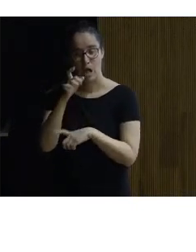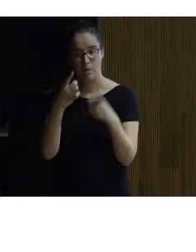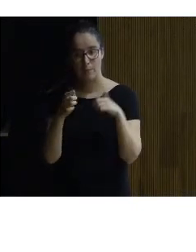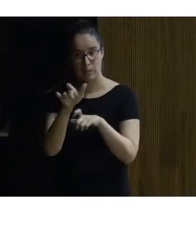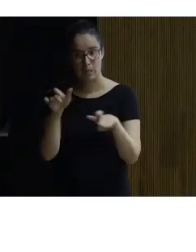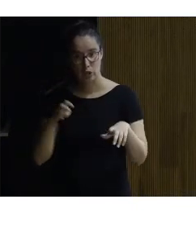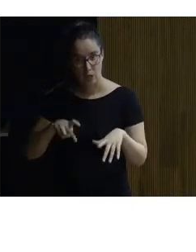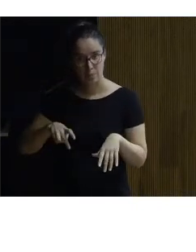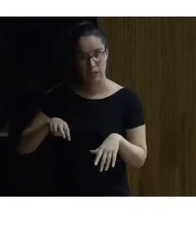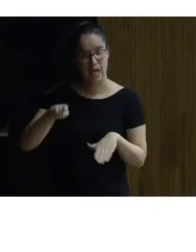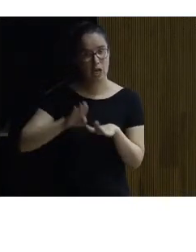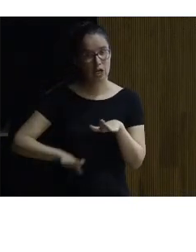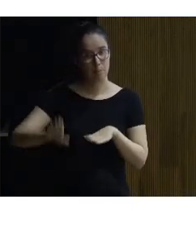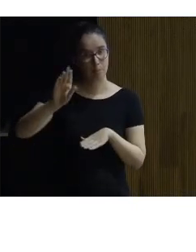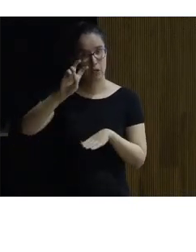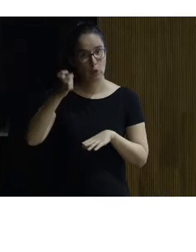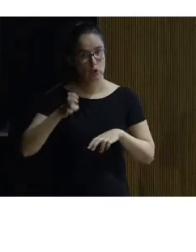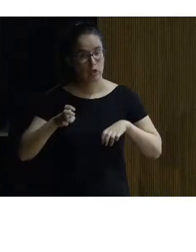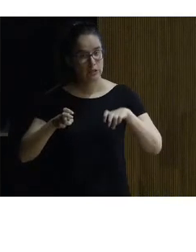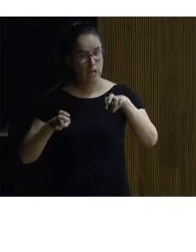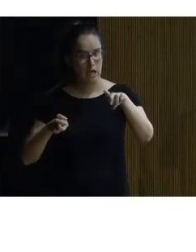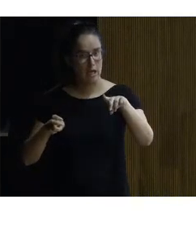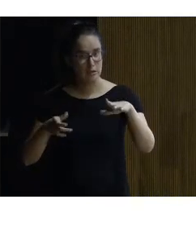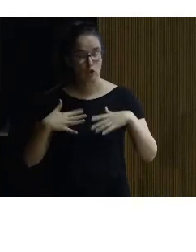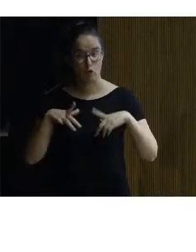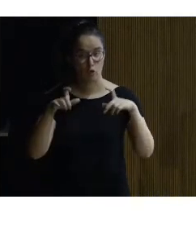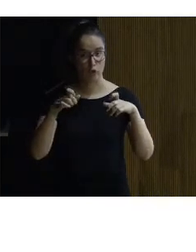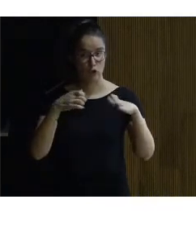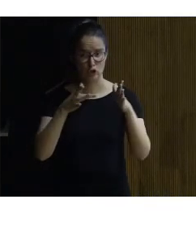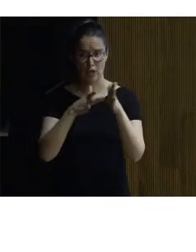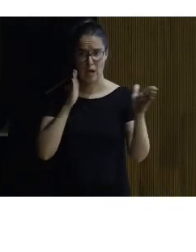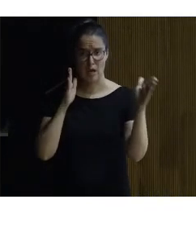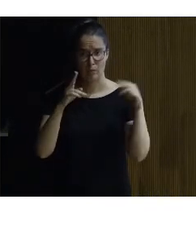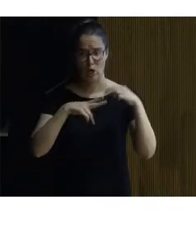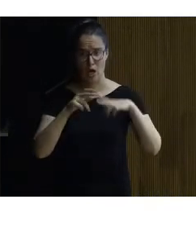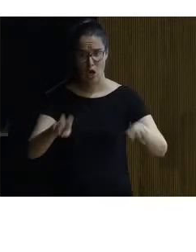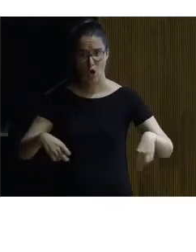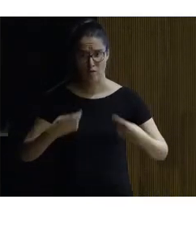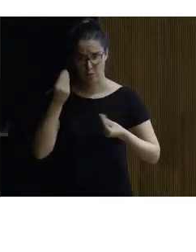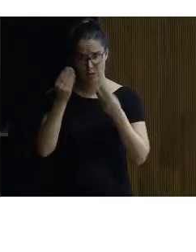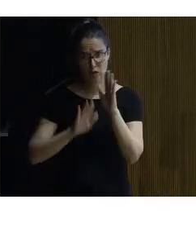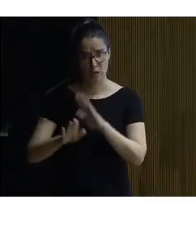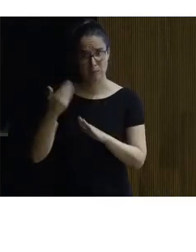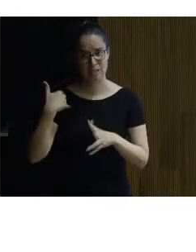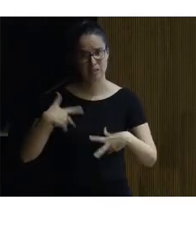y otra persona en andando son fotos de obra aquí ya creo que la rampa está acabada